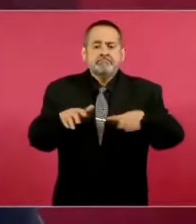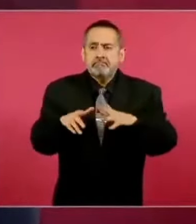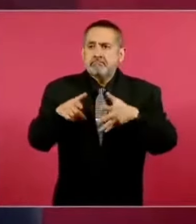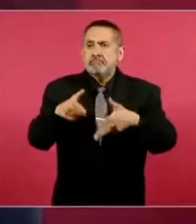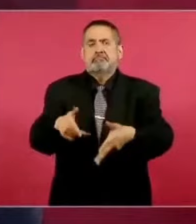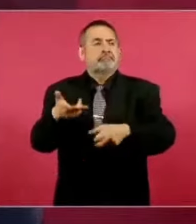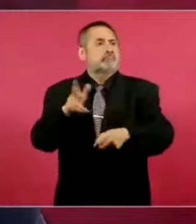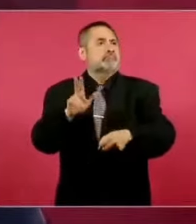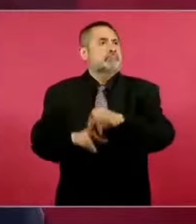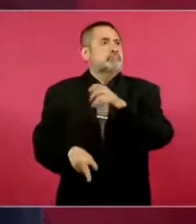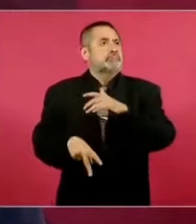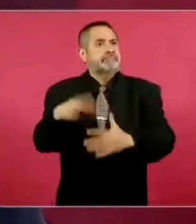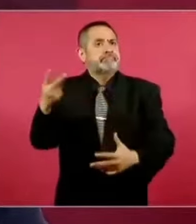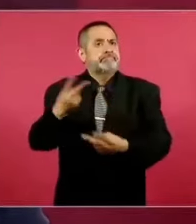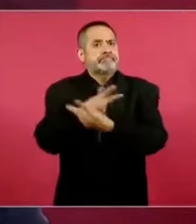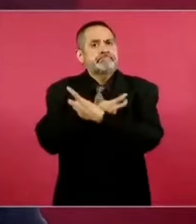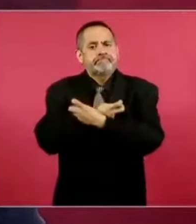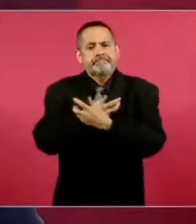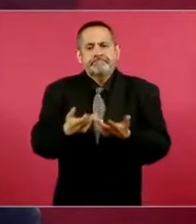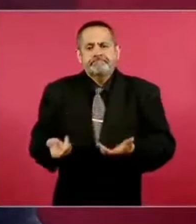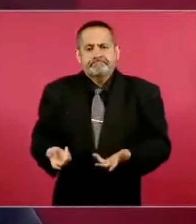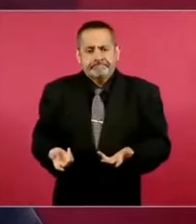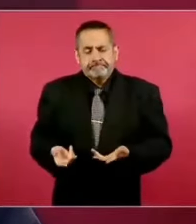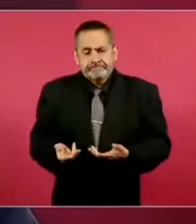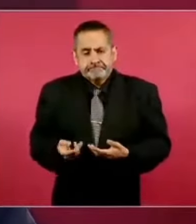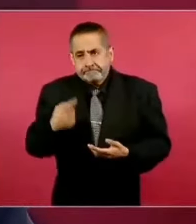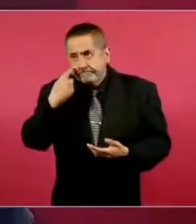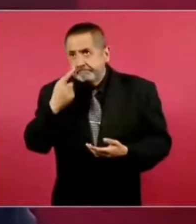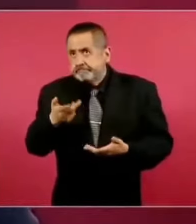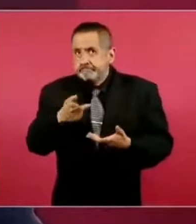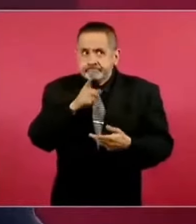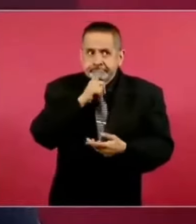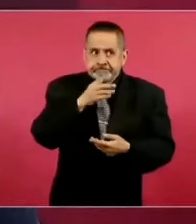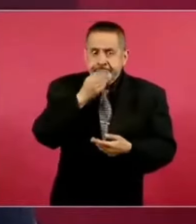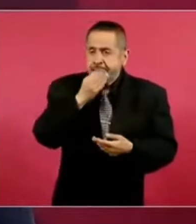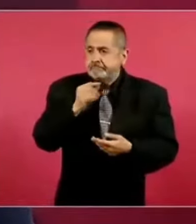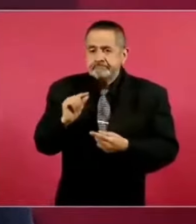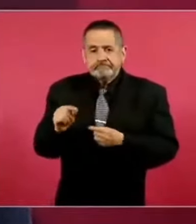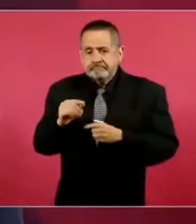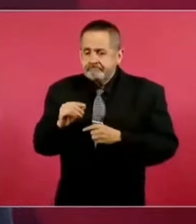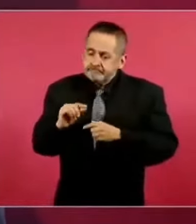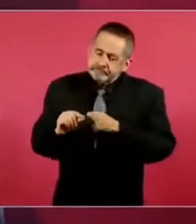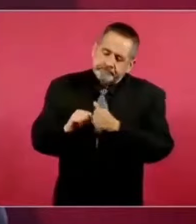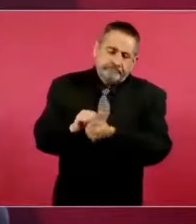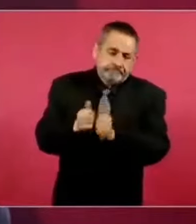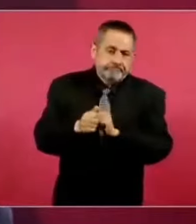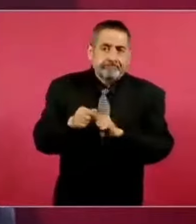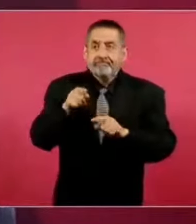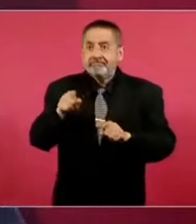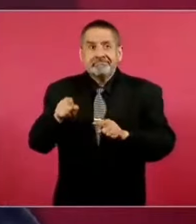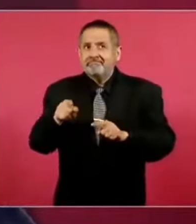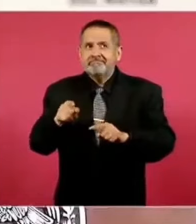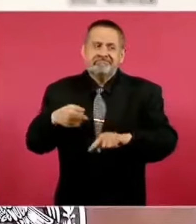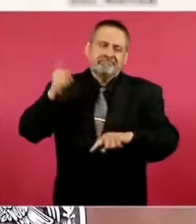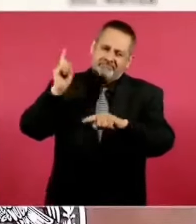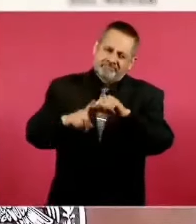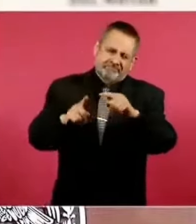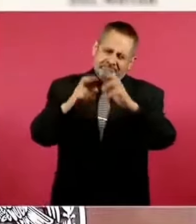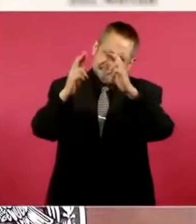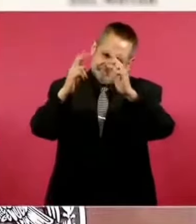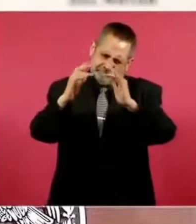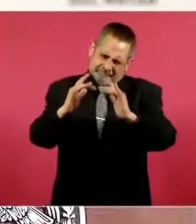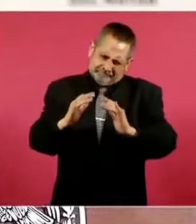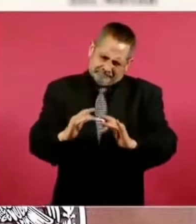nosotros empezamos con lo que se tenía que empezar, la demolición del hospital y la